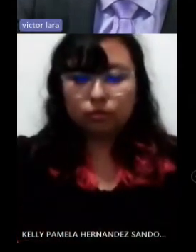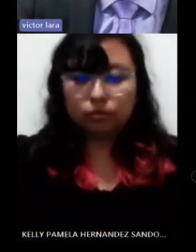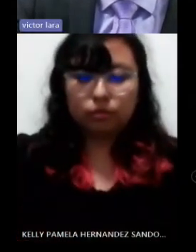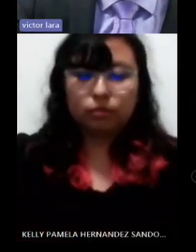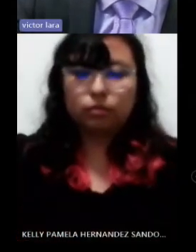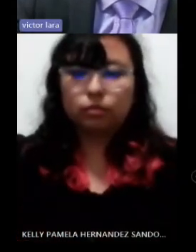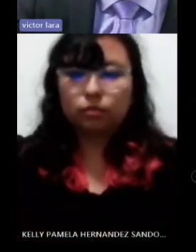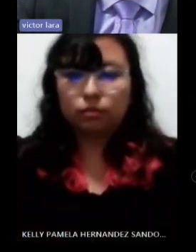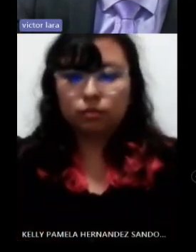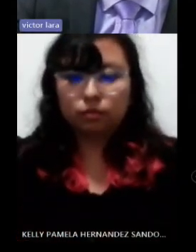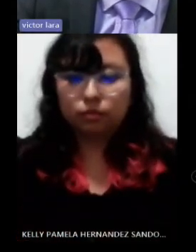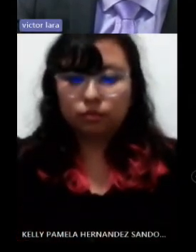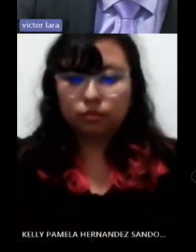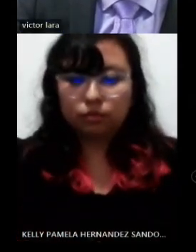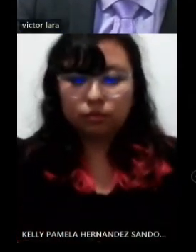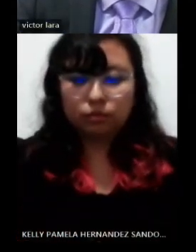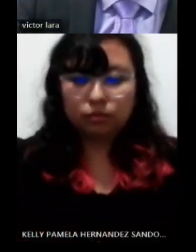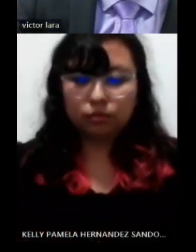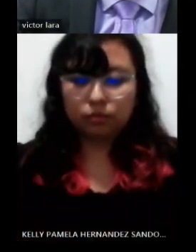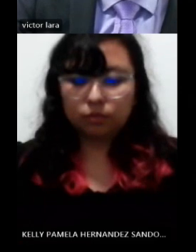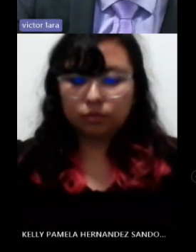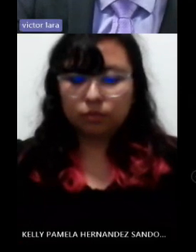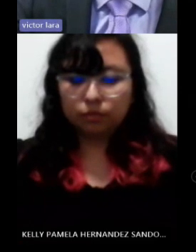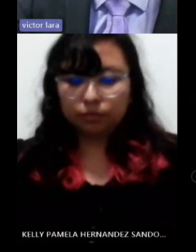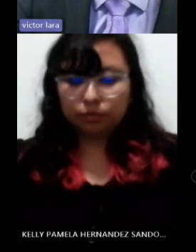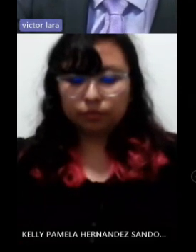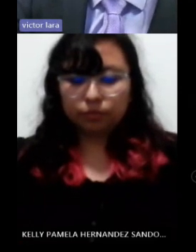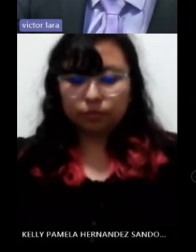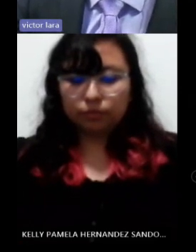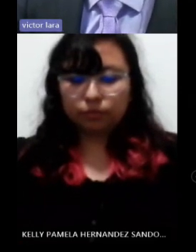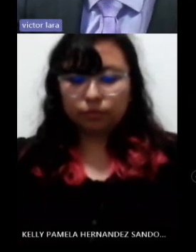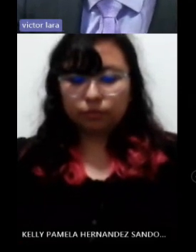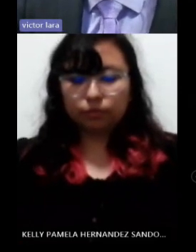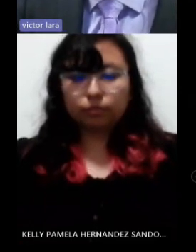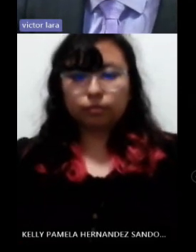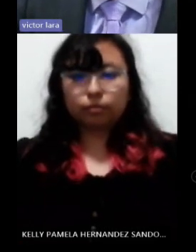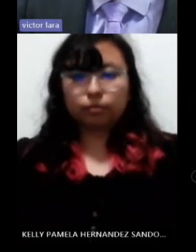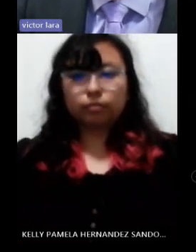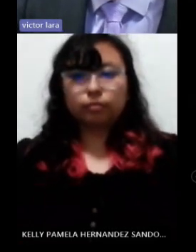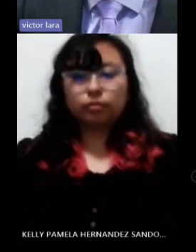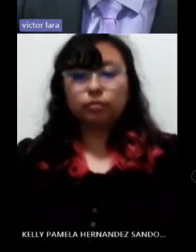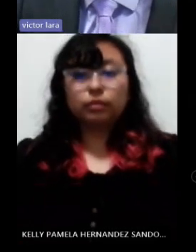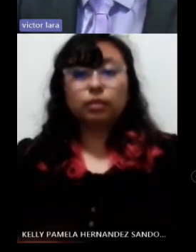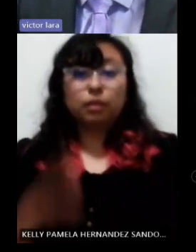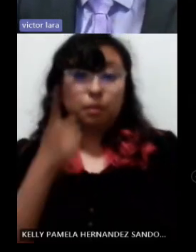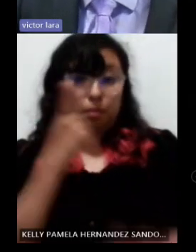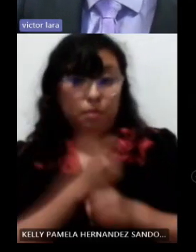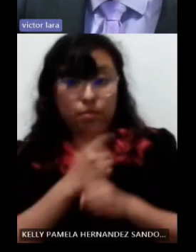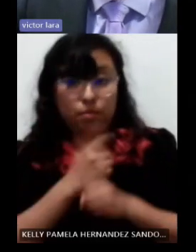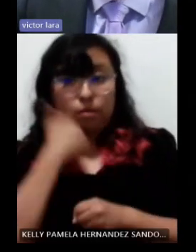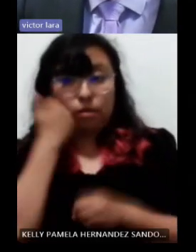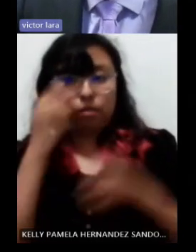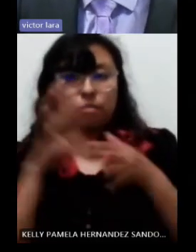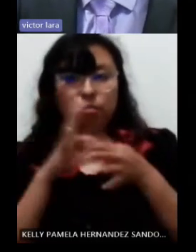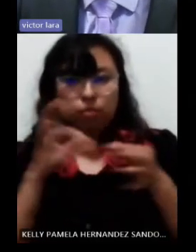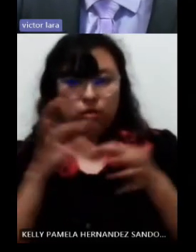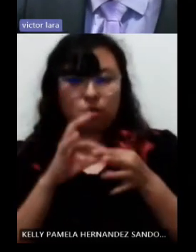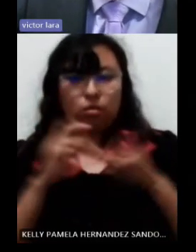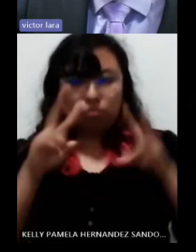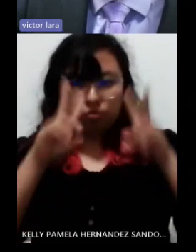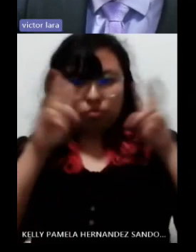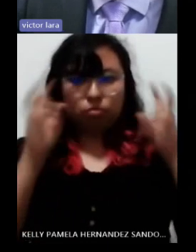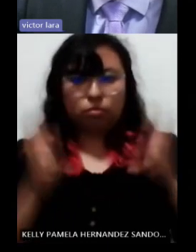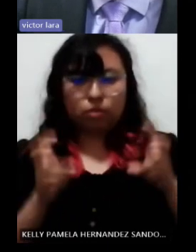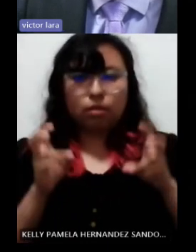Me parece que aquí está. Muy bien. Lo primero es que quisiera presentar esta diapositiva. Es muy informativa